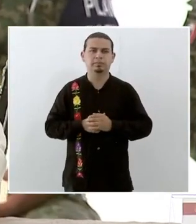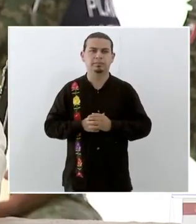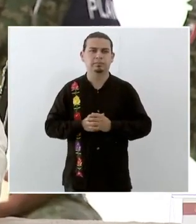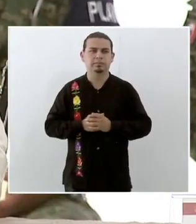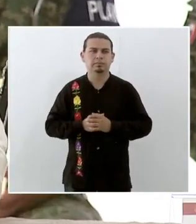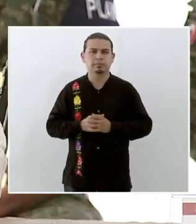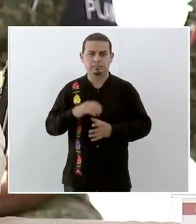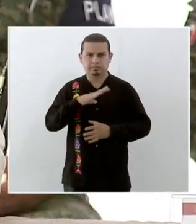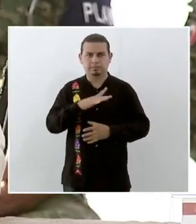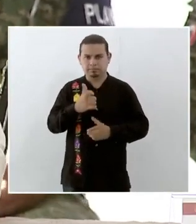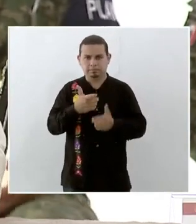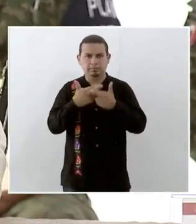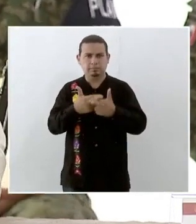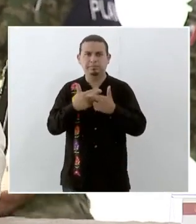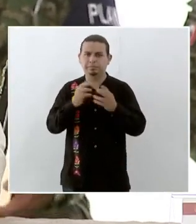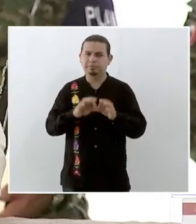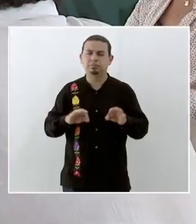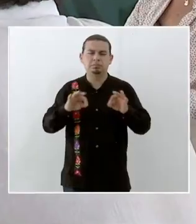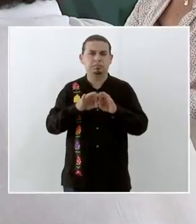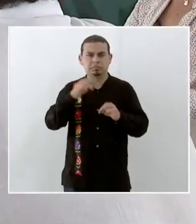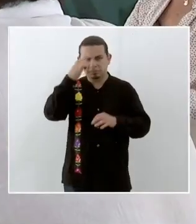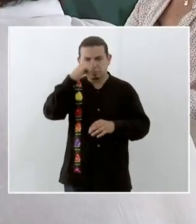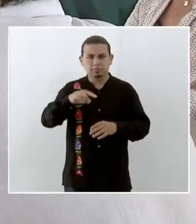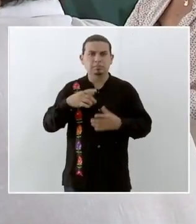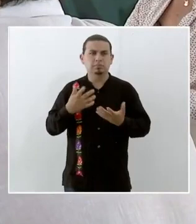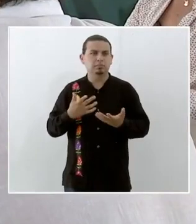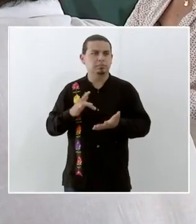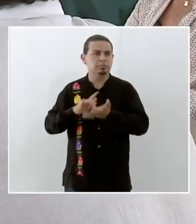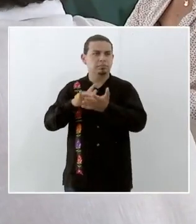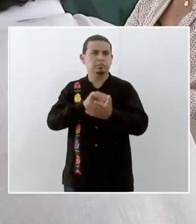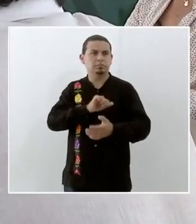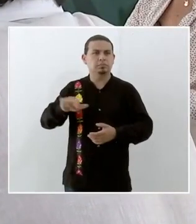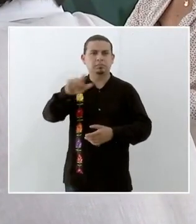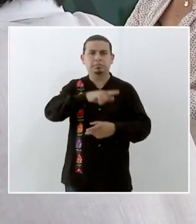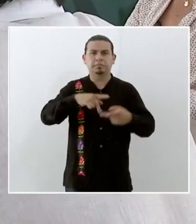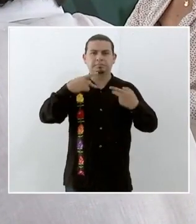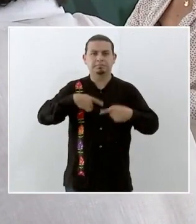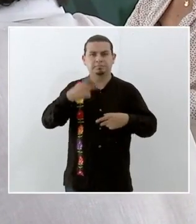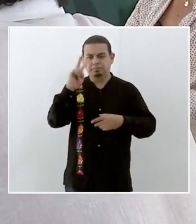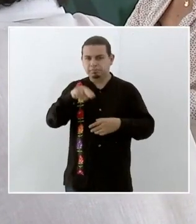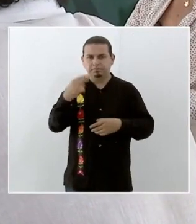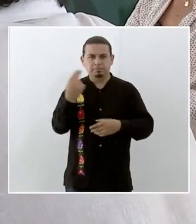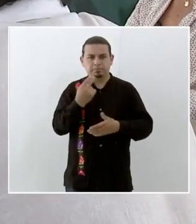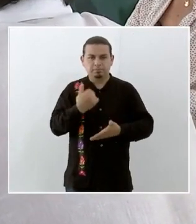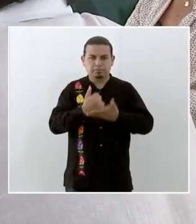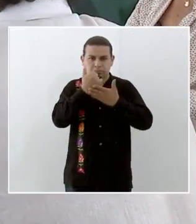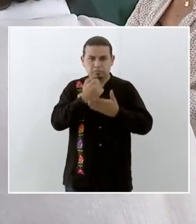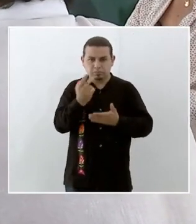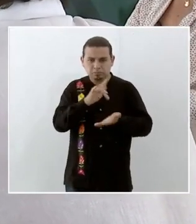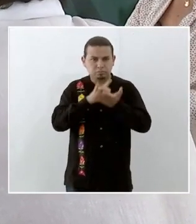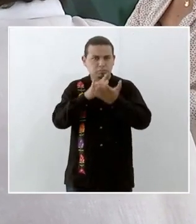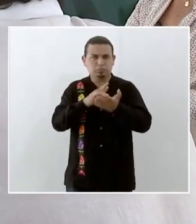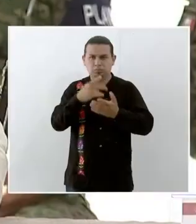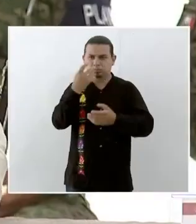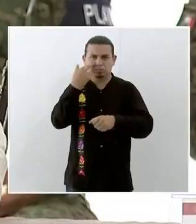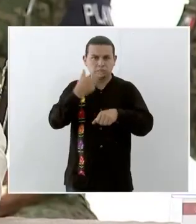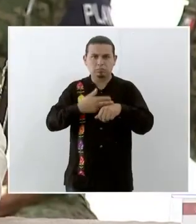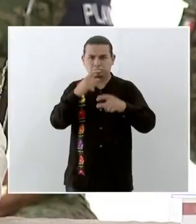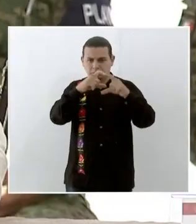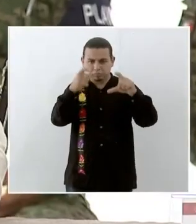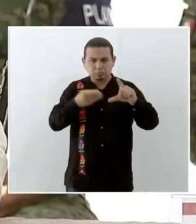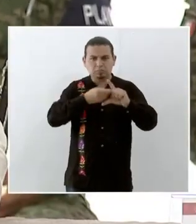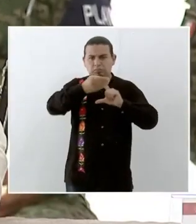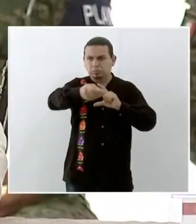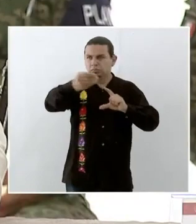parte del recurso muy importante que se le va a dar directamente a la población digamos ellos van a recibir su cheque su dinero